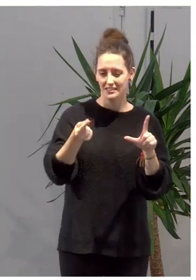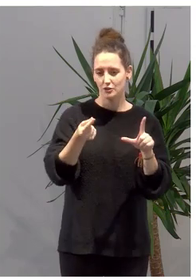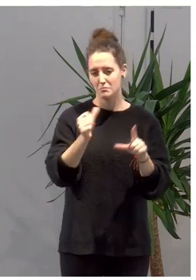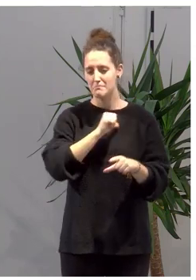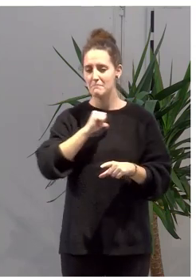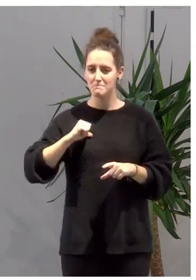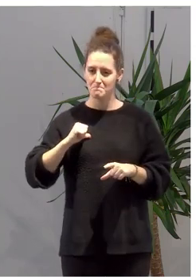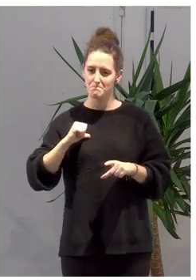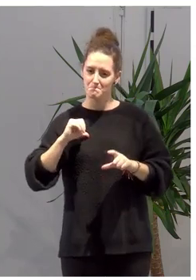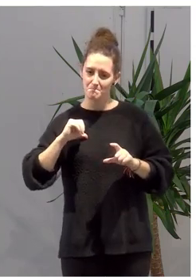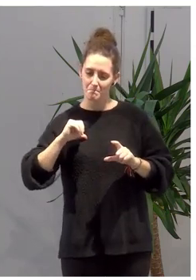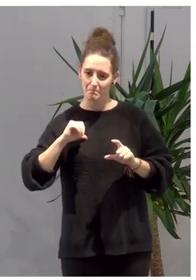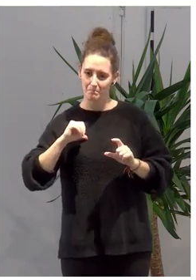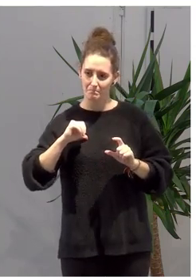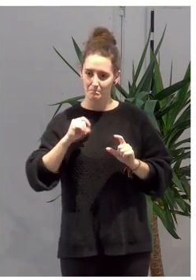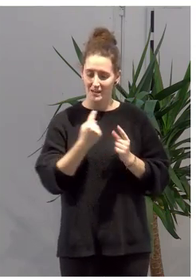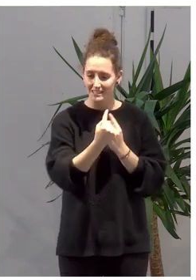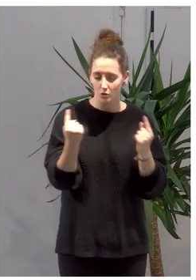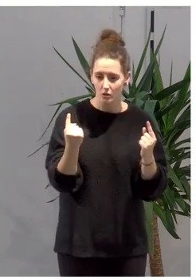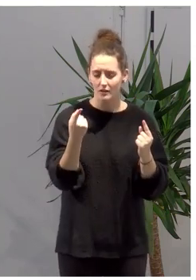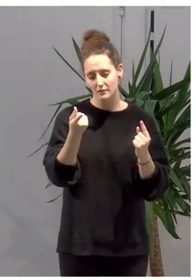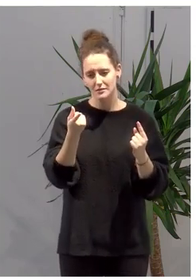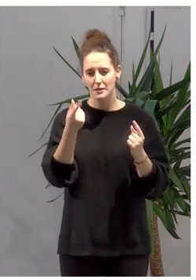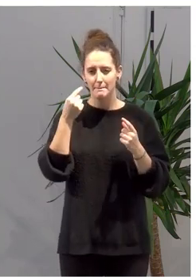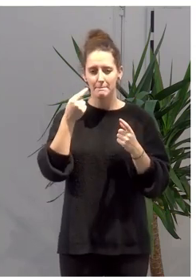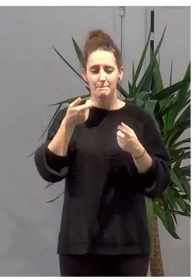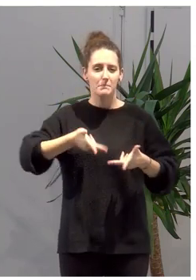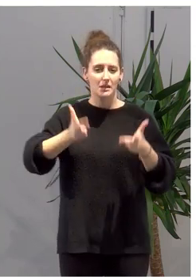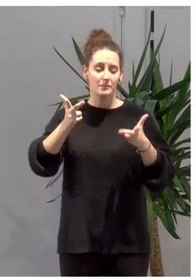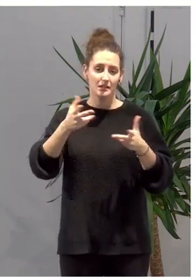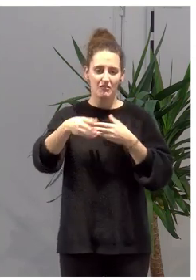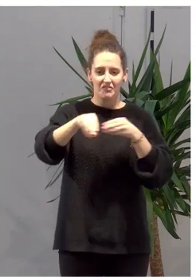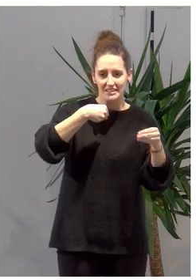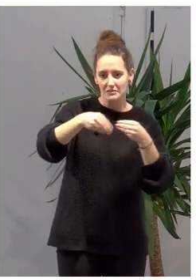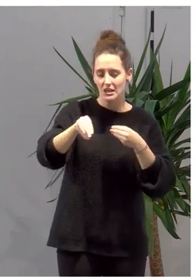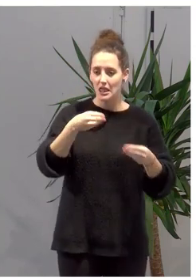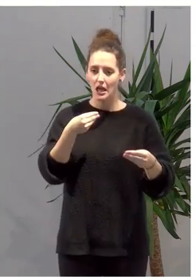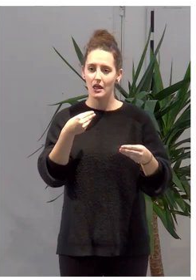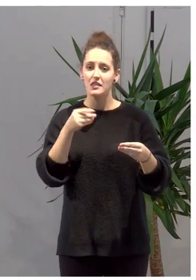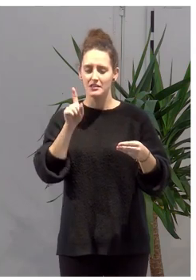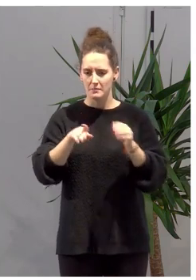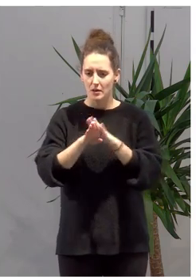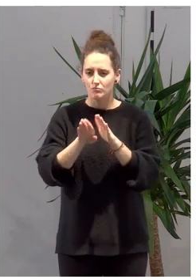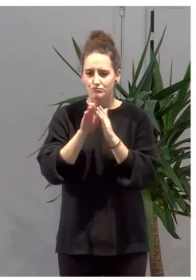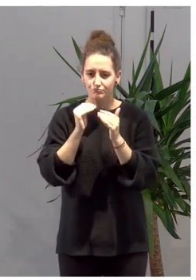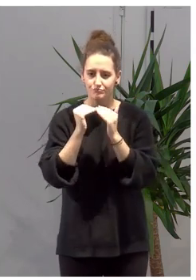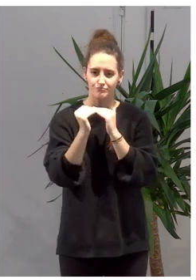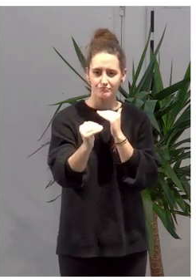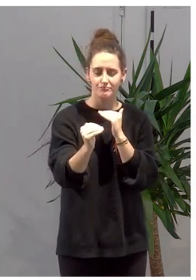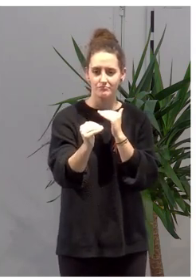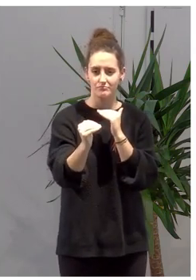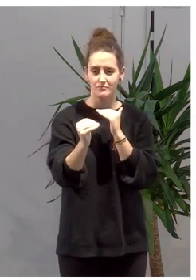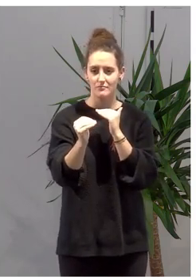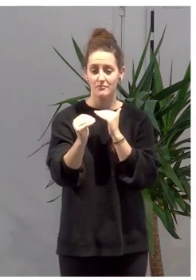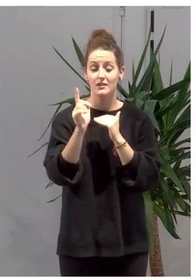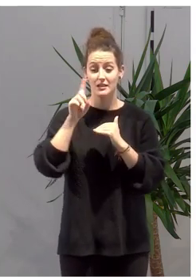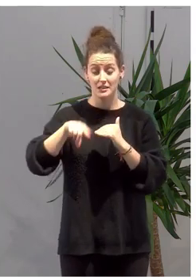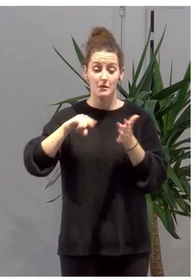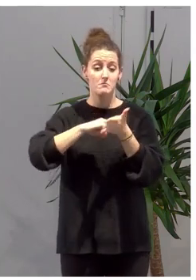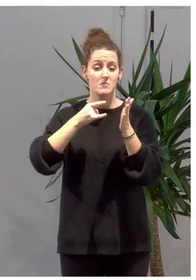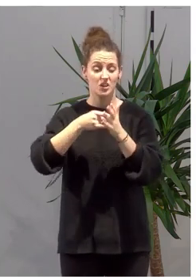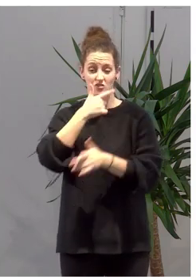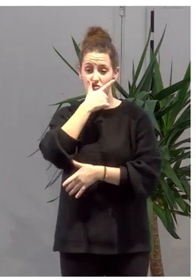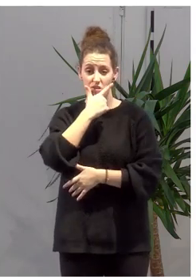que permite estructurar, que permite dar flexibilidad y que permite dar continuidad y que produce métodos